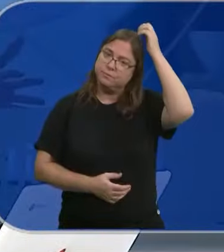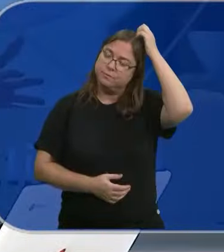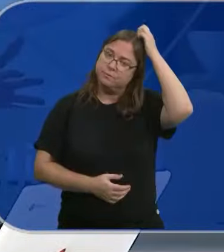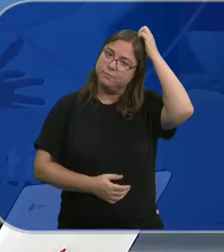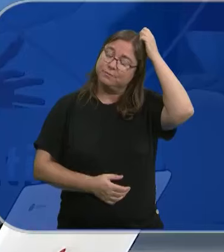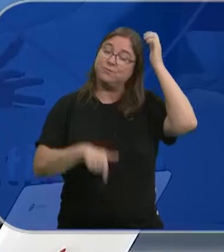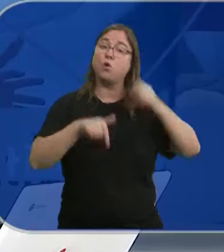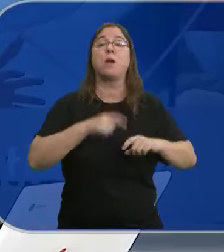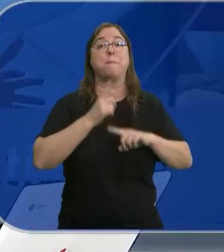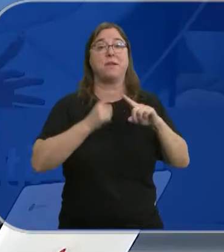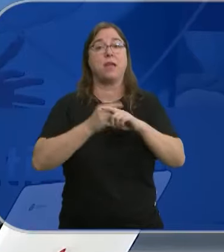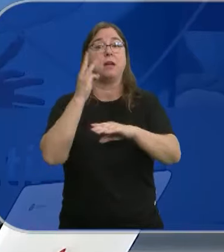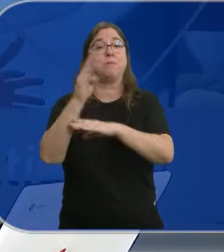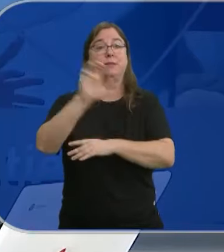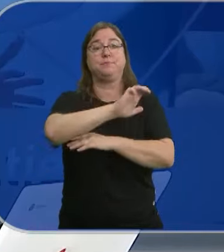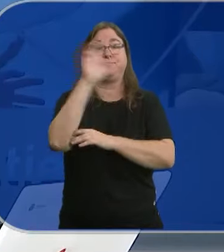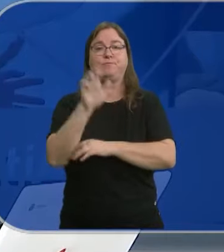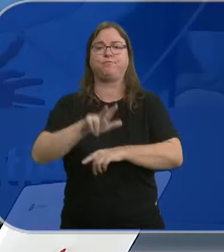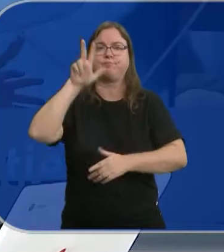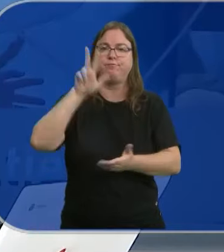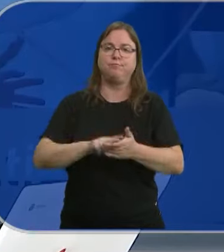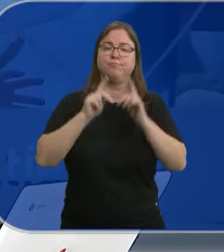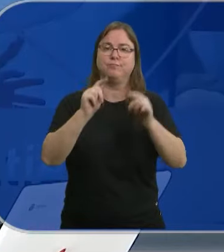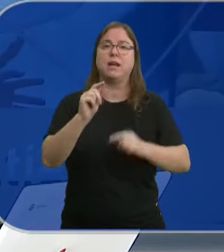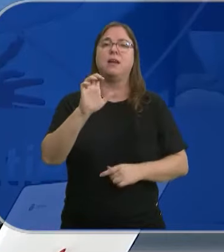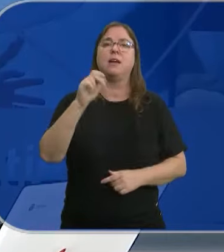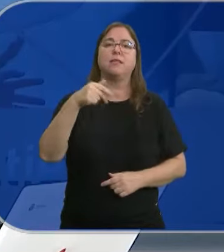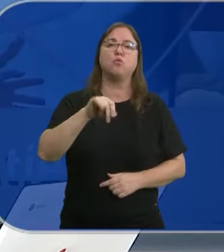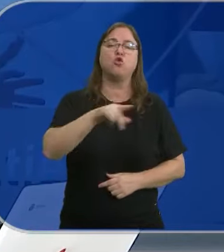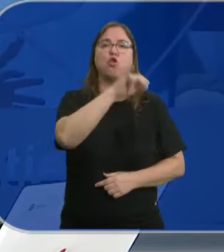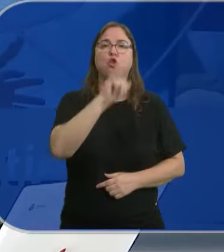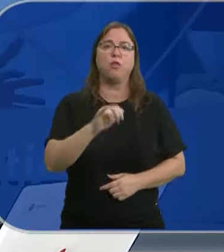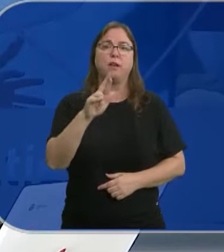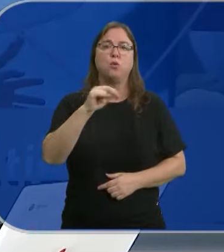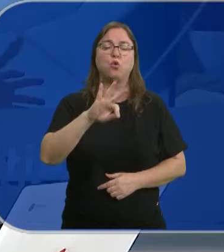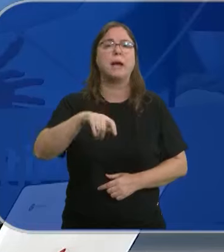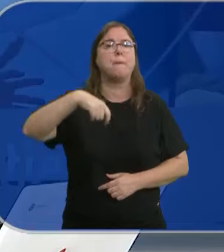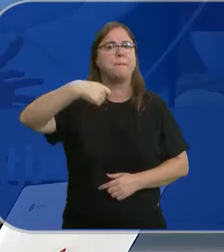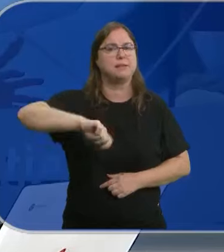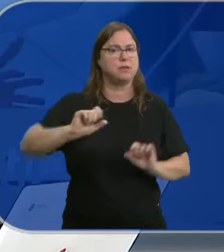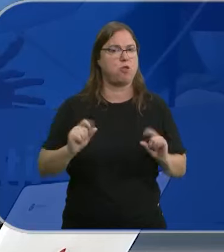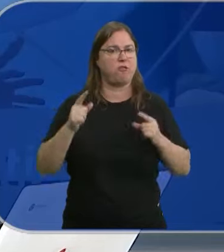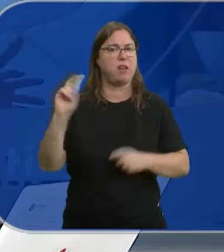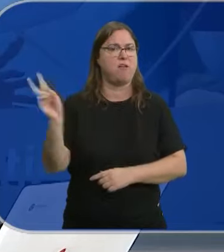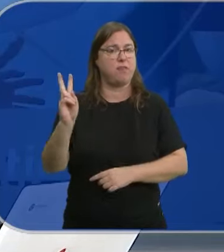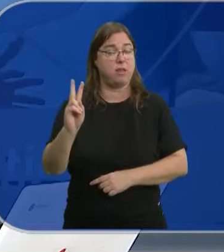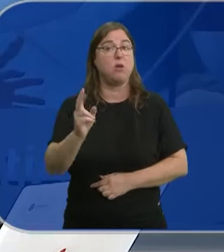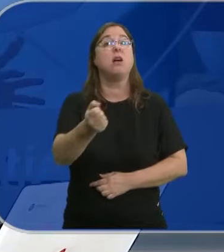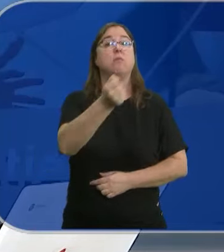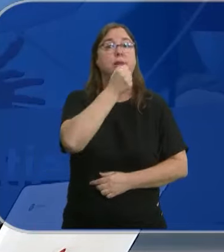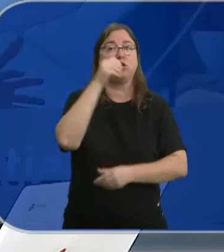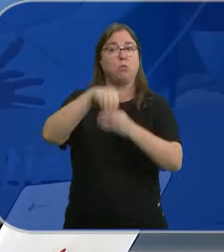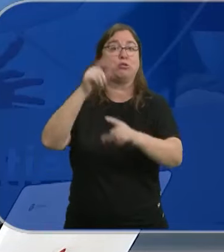Este mediodía el Parlamento Europeo ha reconocido a Edmundo González Urrutia como presidente legítimo de Venezuela. El PSOE ha votado en contra en